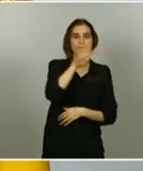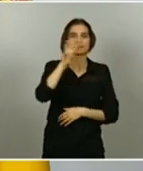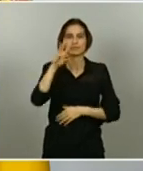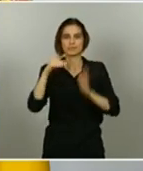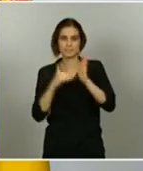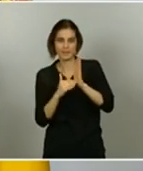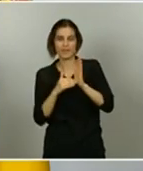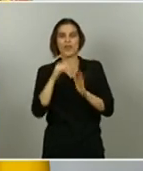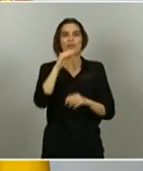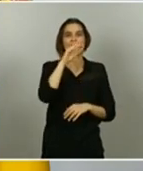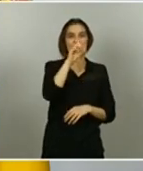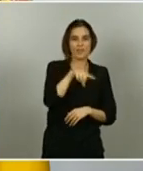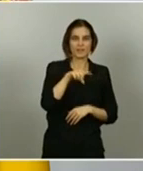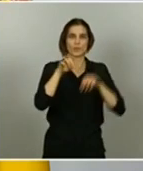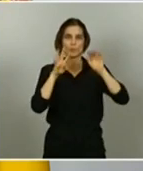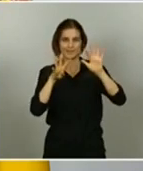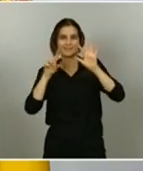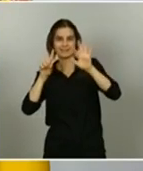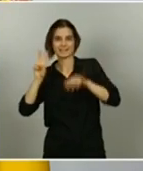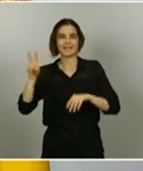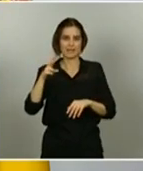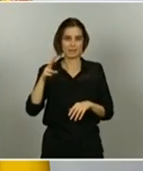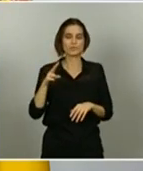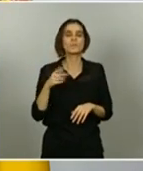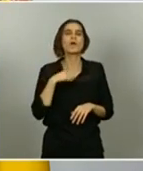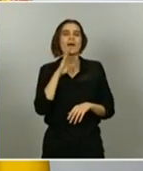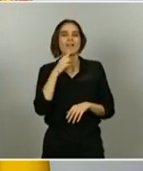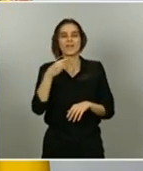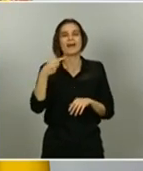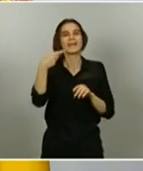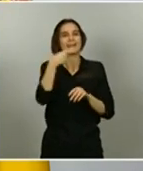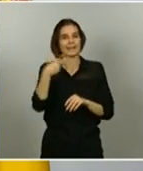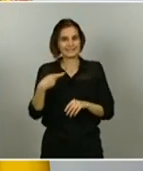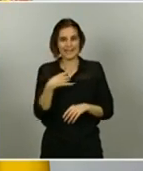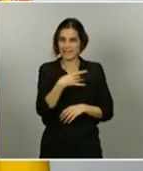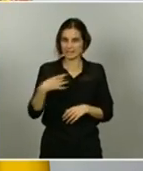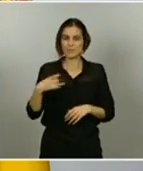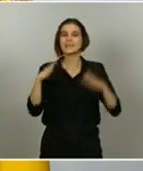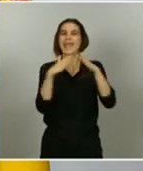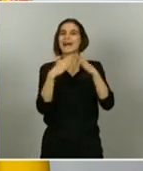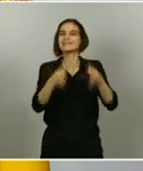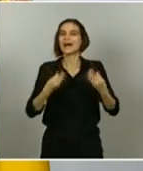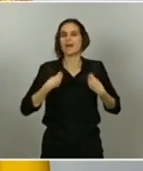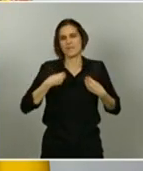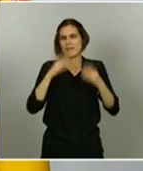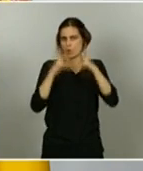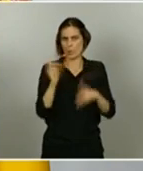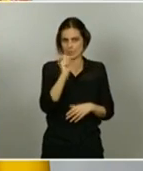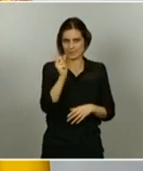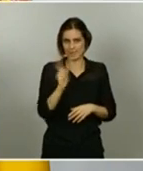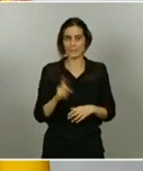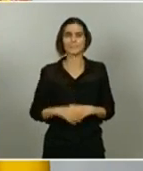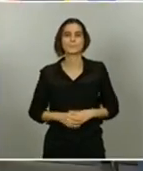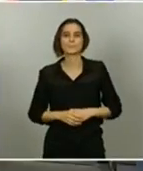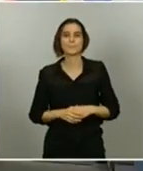euros, restando, como decía, las deudas y sin tener en cuenta la vivienda habitual. Además, quienes estén sin trabajo deberán,